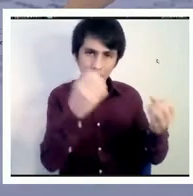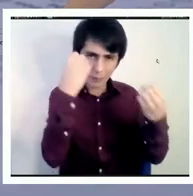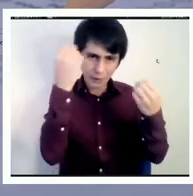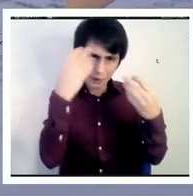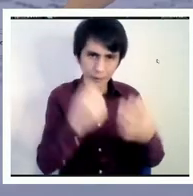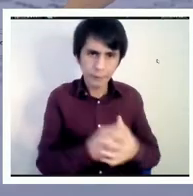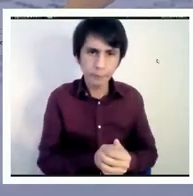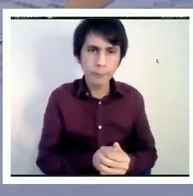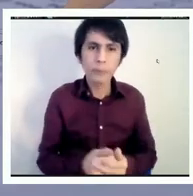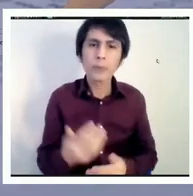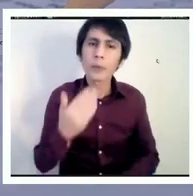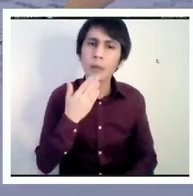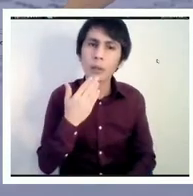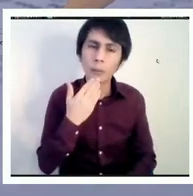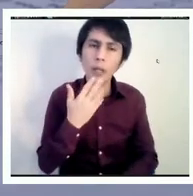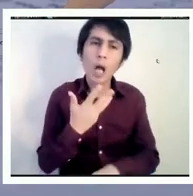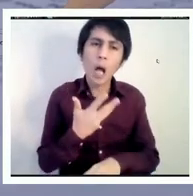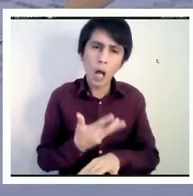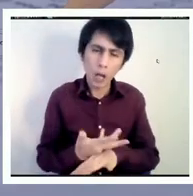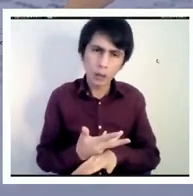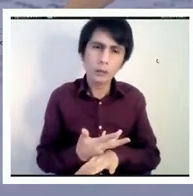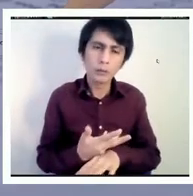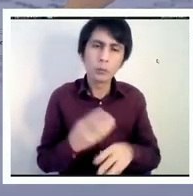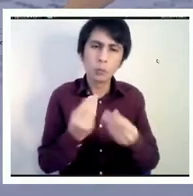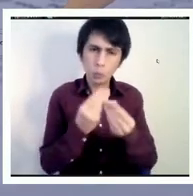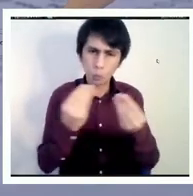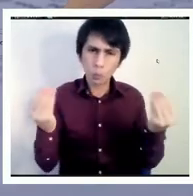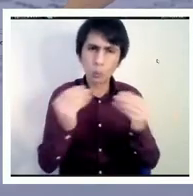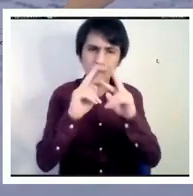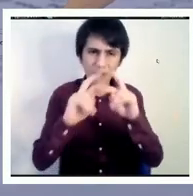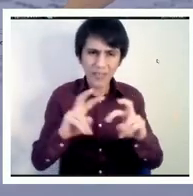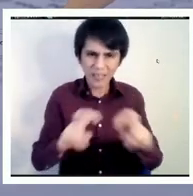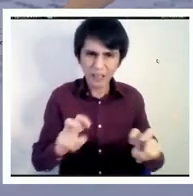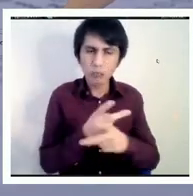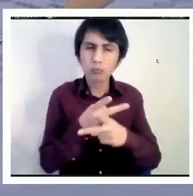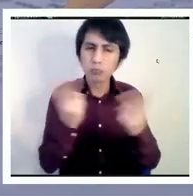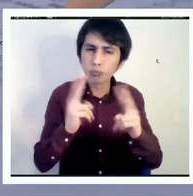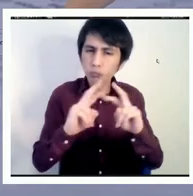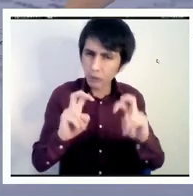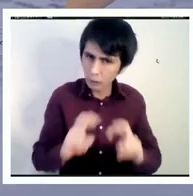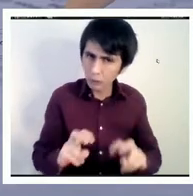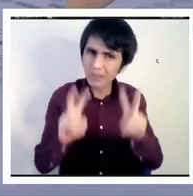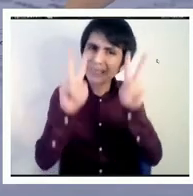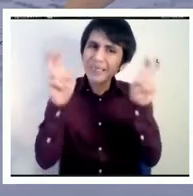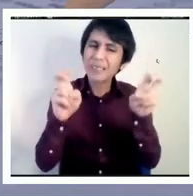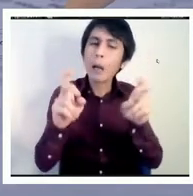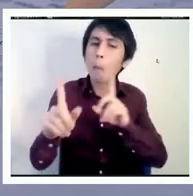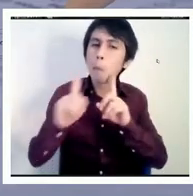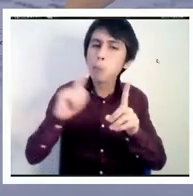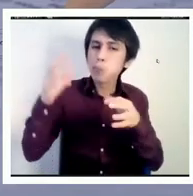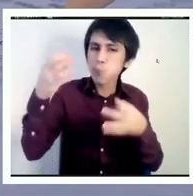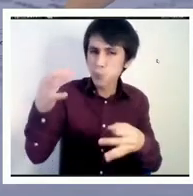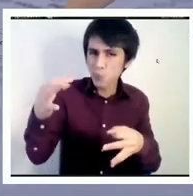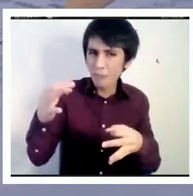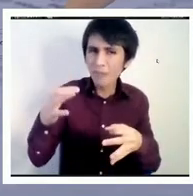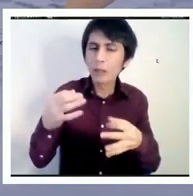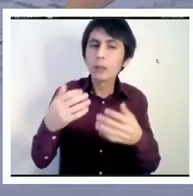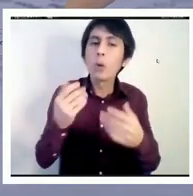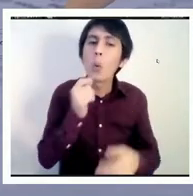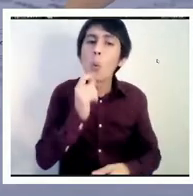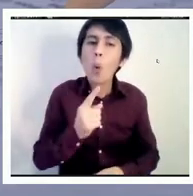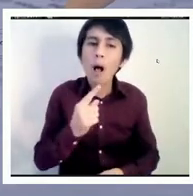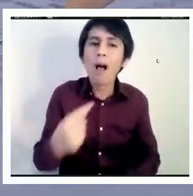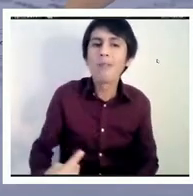También han habido muchas investigaciones acerca de estas pruebas y consecuencias negativas